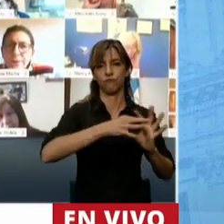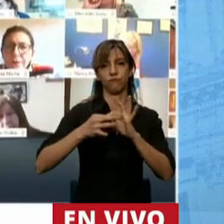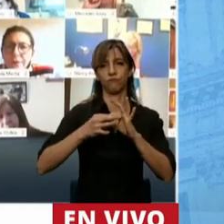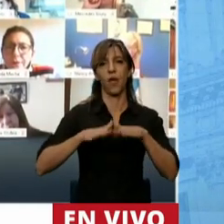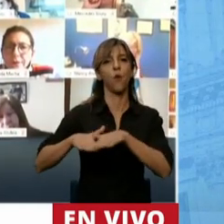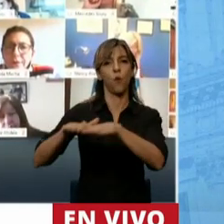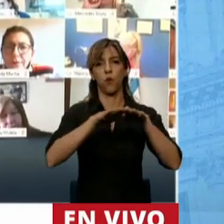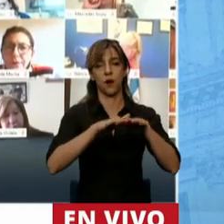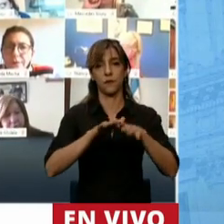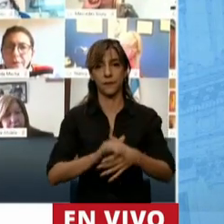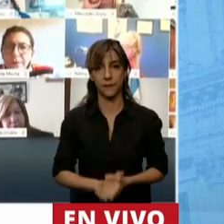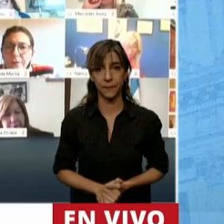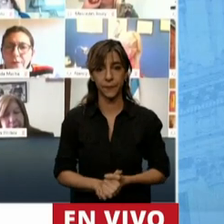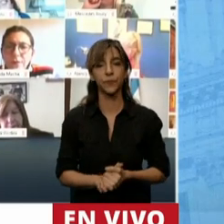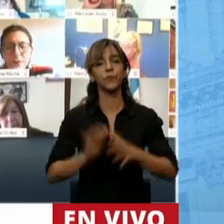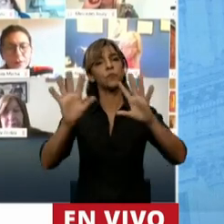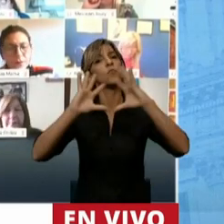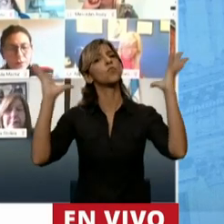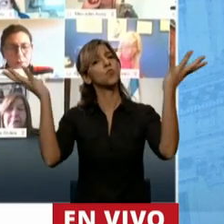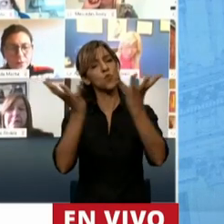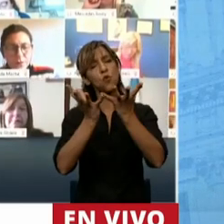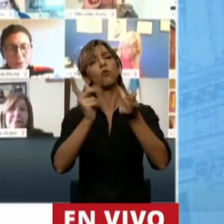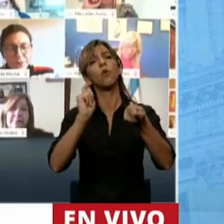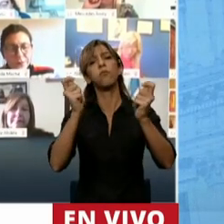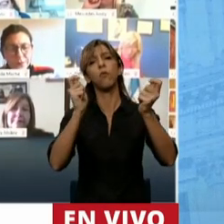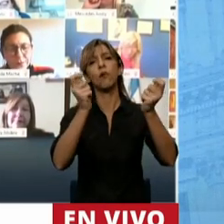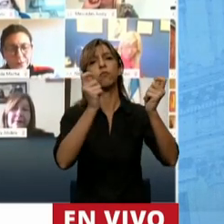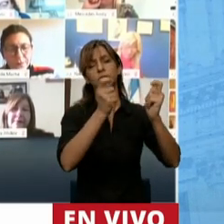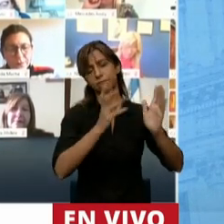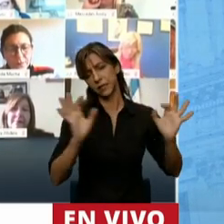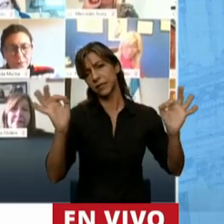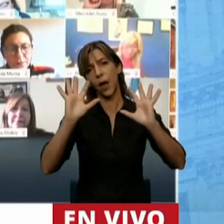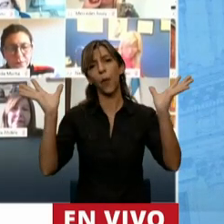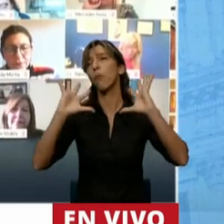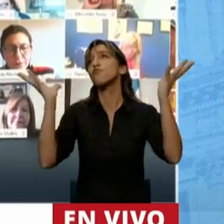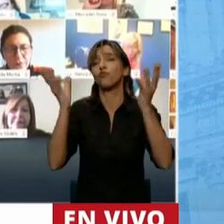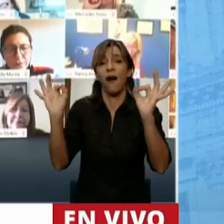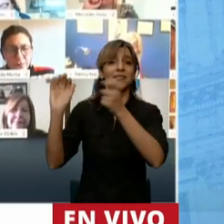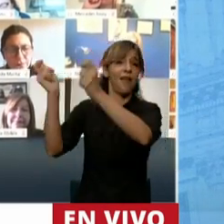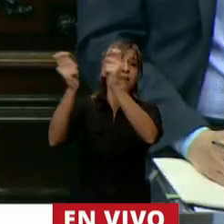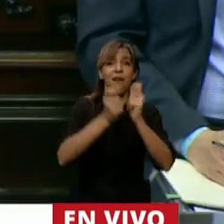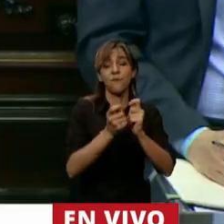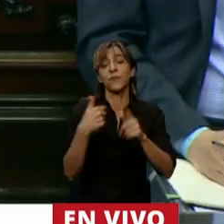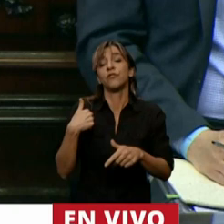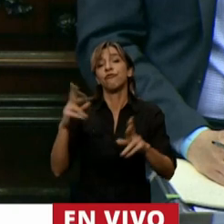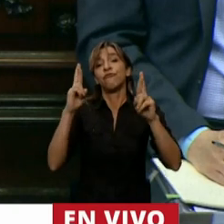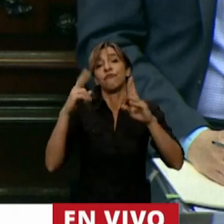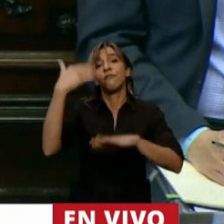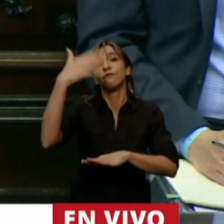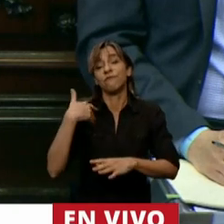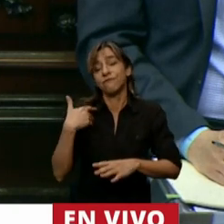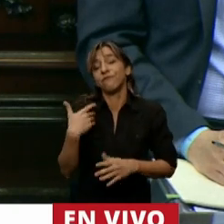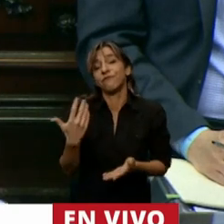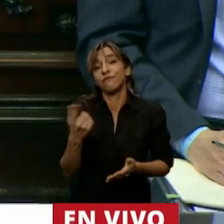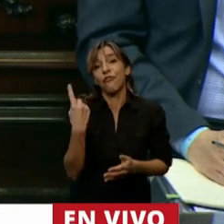el mundo cambió está en nosotros lograr que el futuro que nos espera sea más justo el rol del Estado va a ser